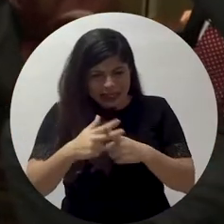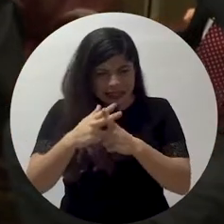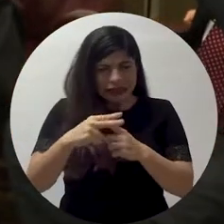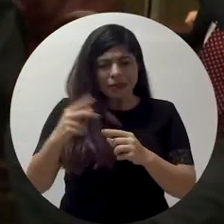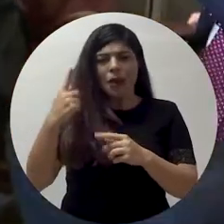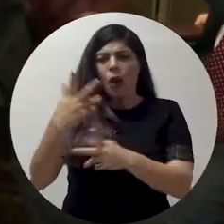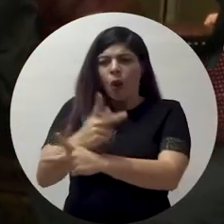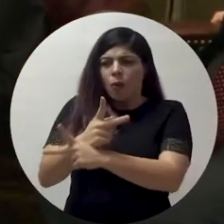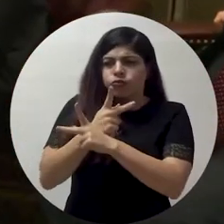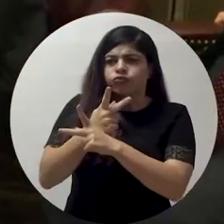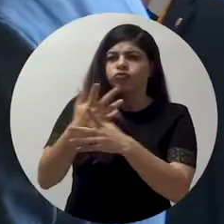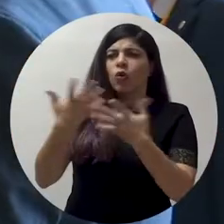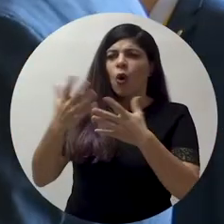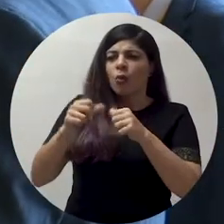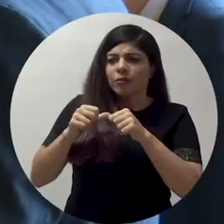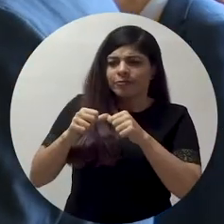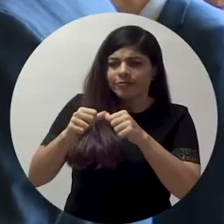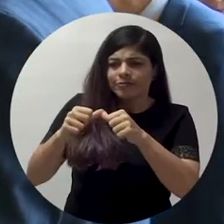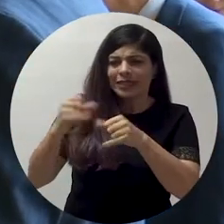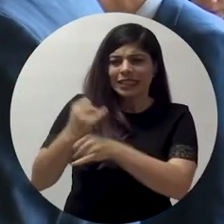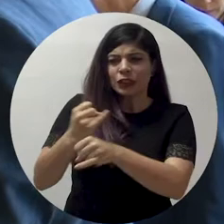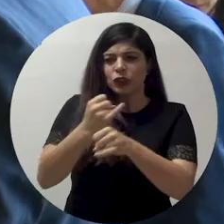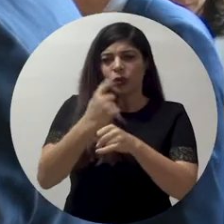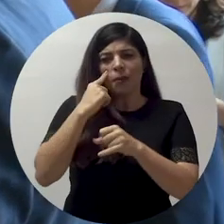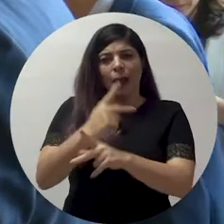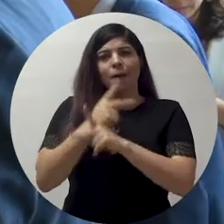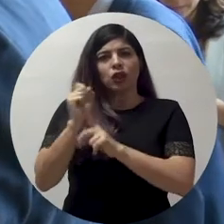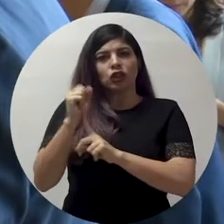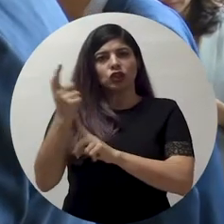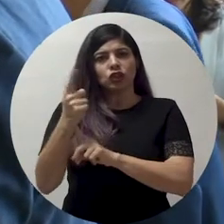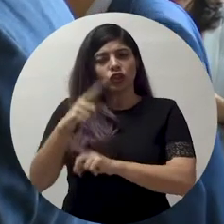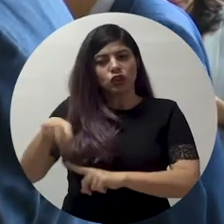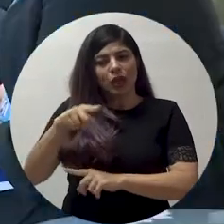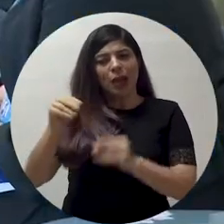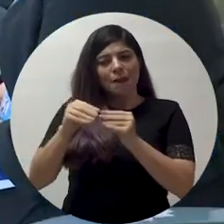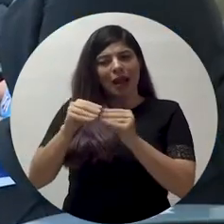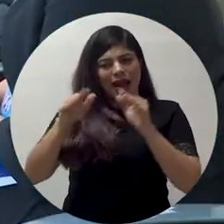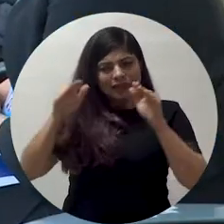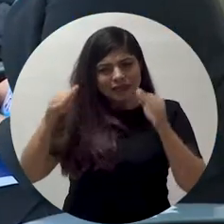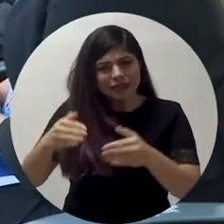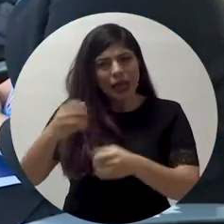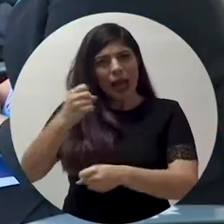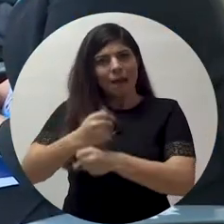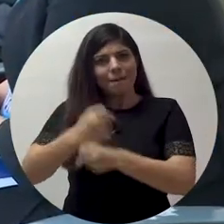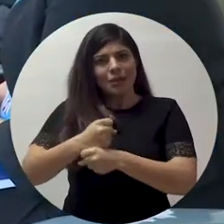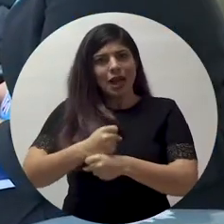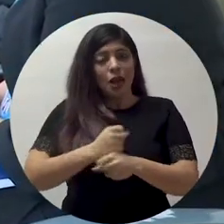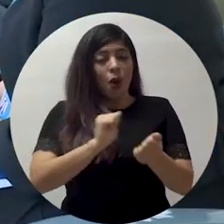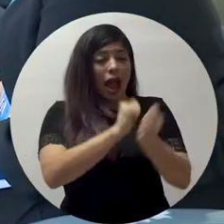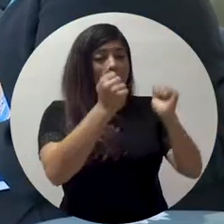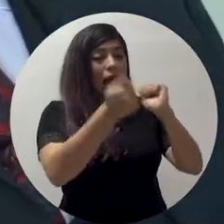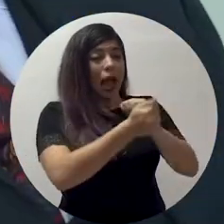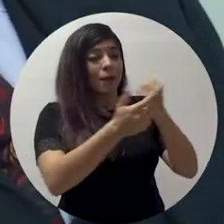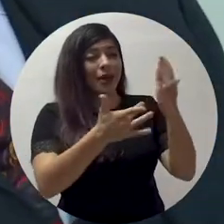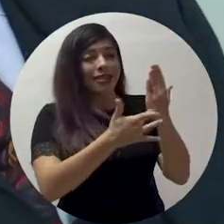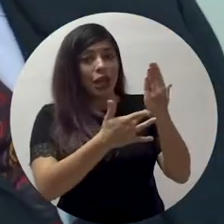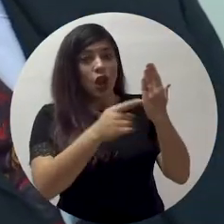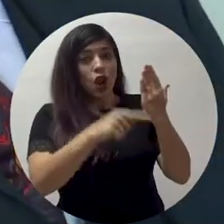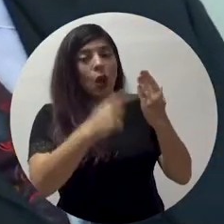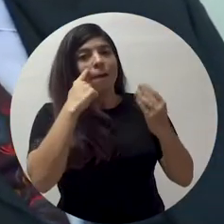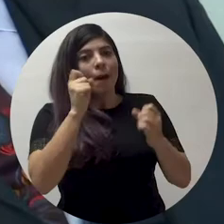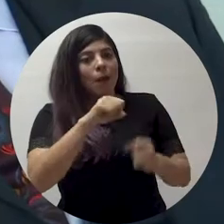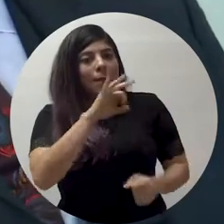sostenibilidad de la institucionalidad de protección social basada en el empleo. Gestionar el cambio tecnológico para